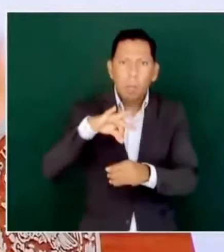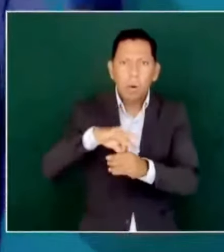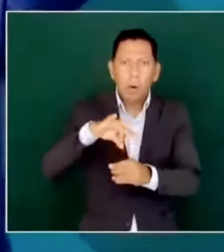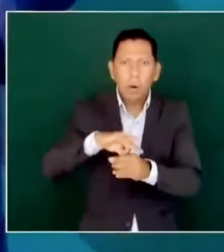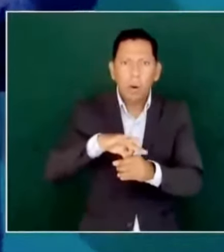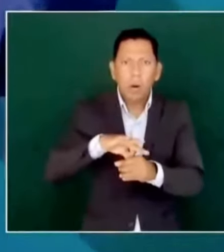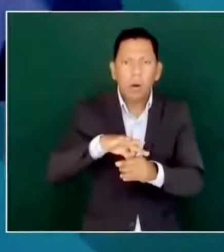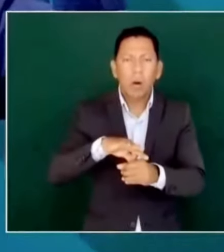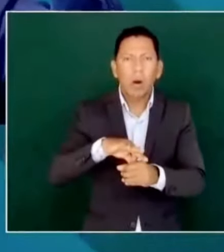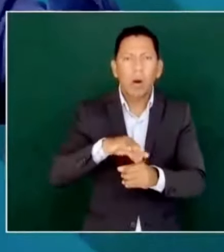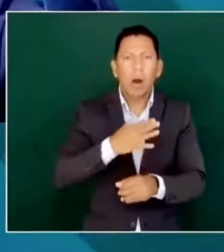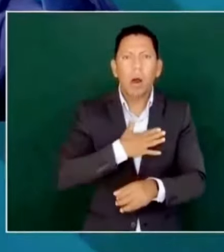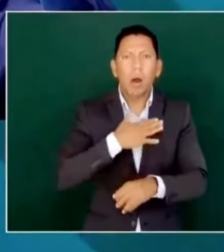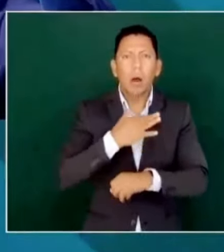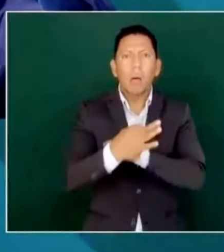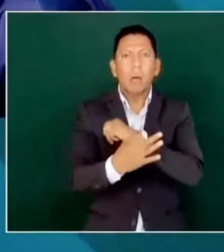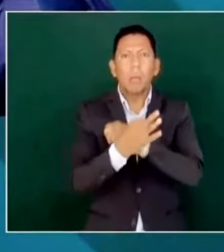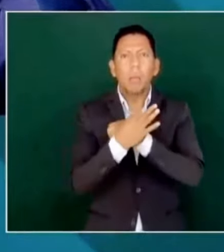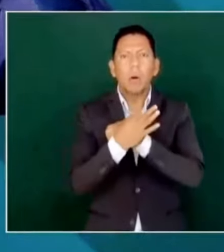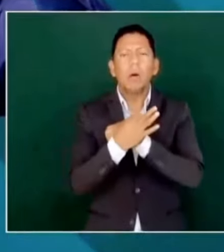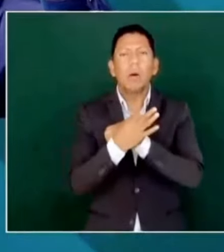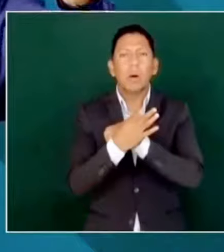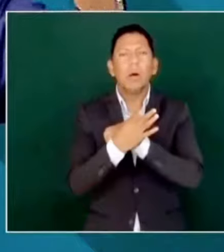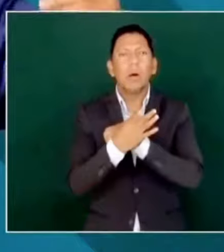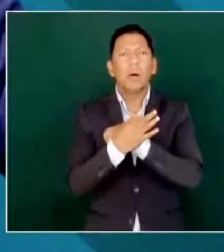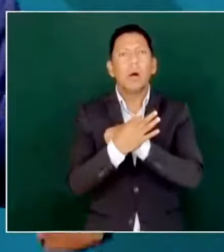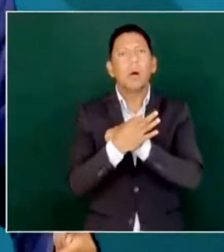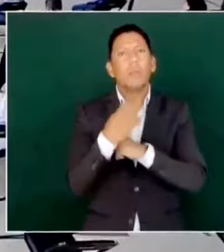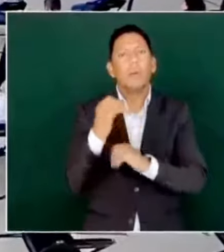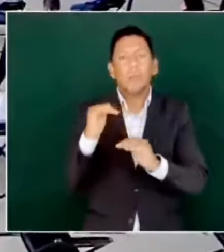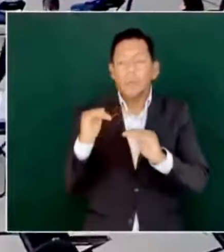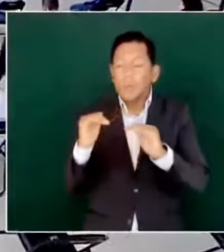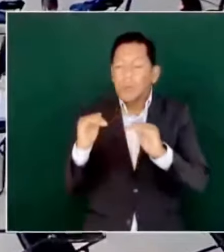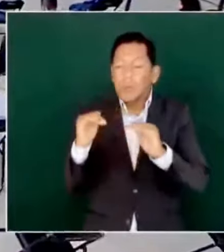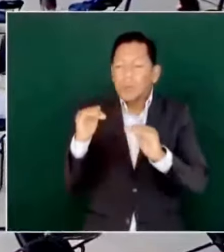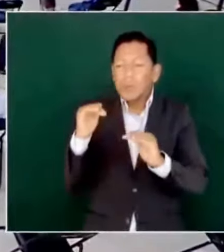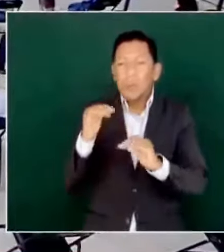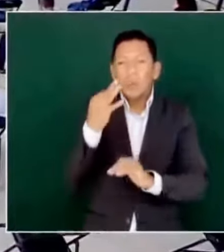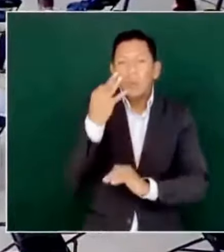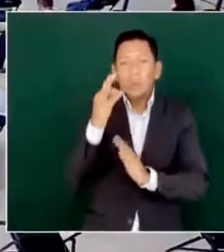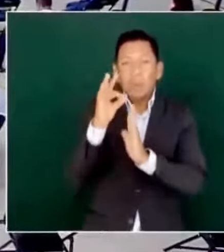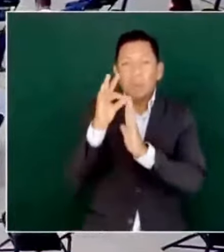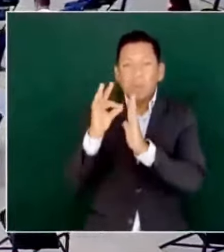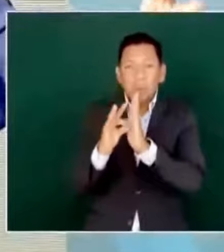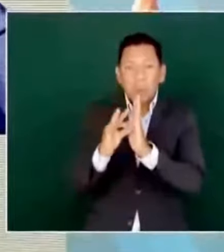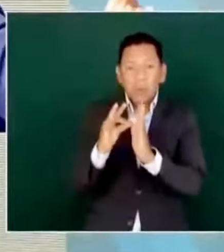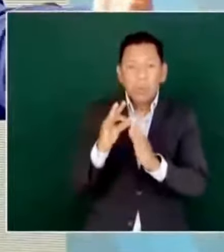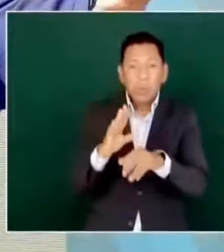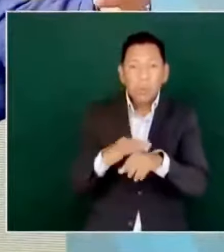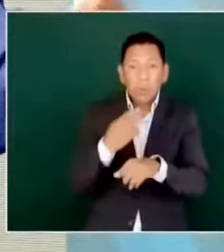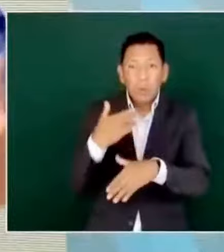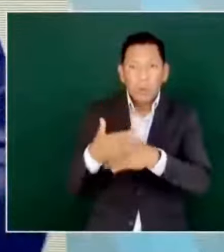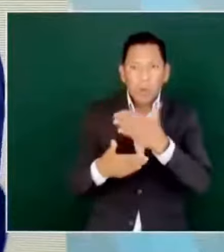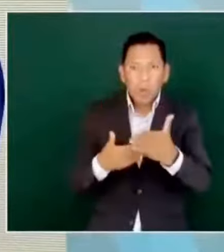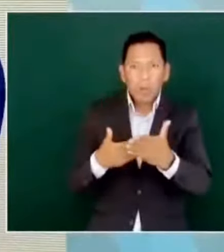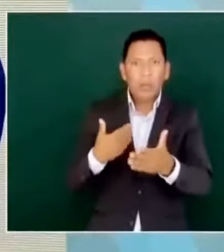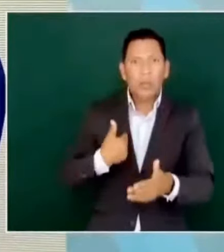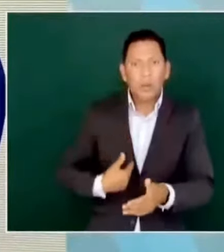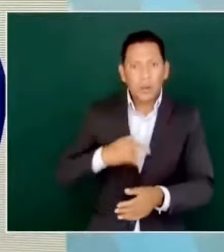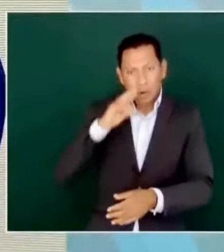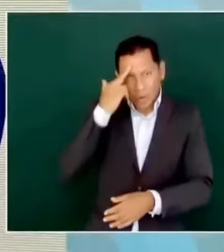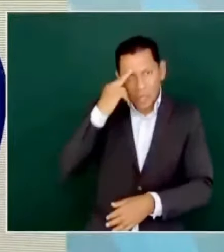Y ahí saqué una diferencia considerable y por eso fui jefe de gobierno.